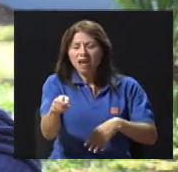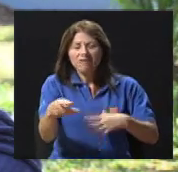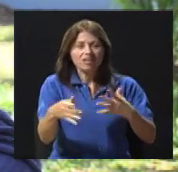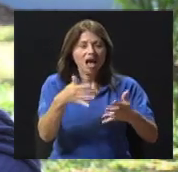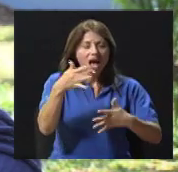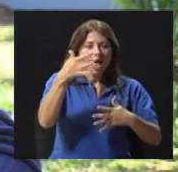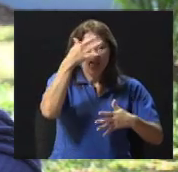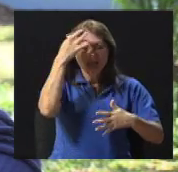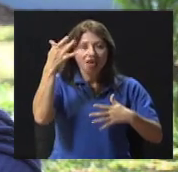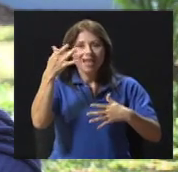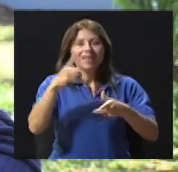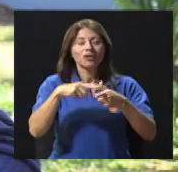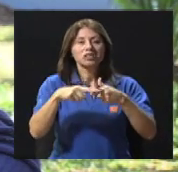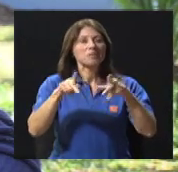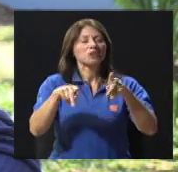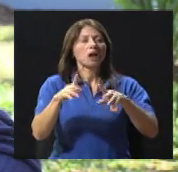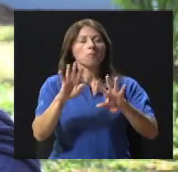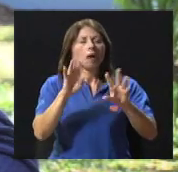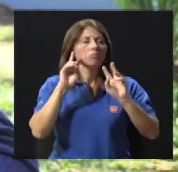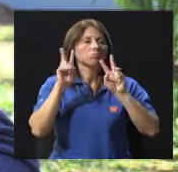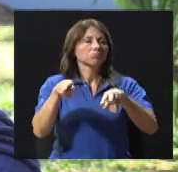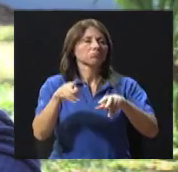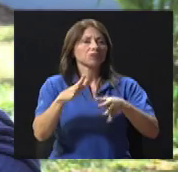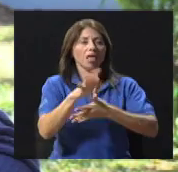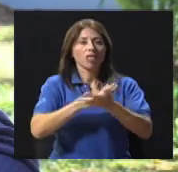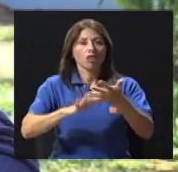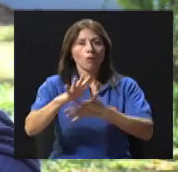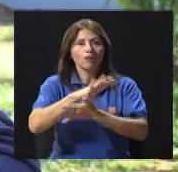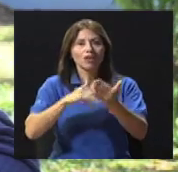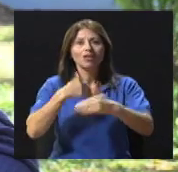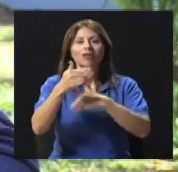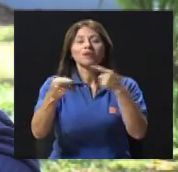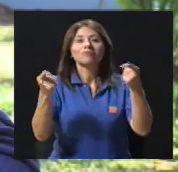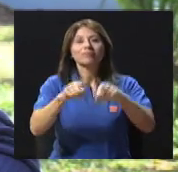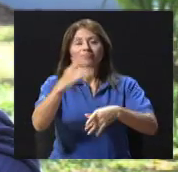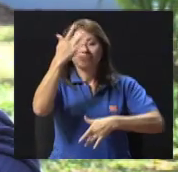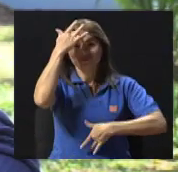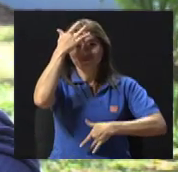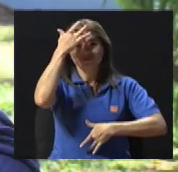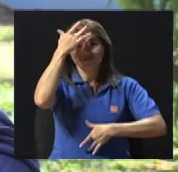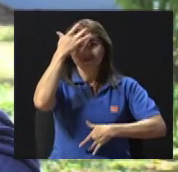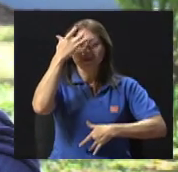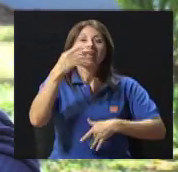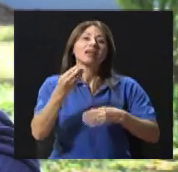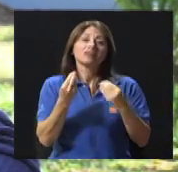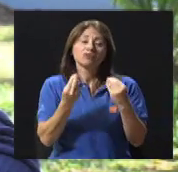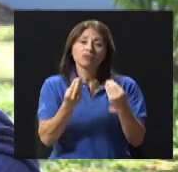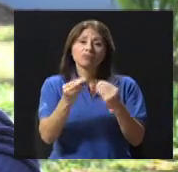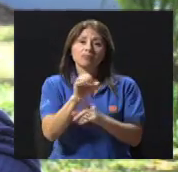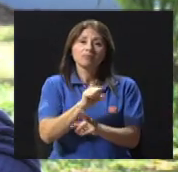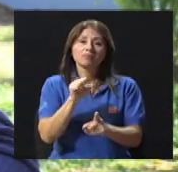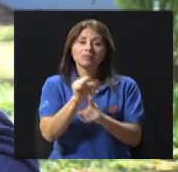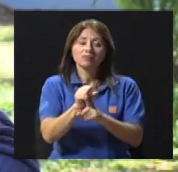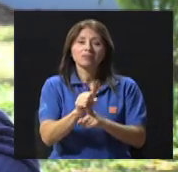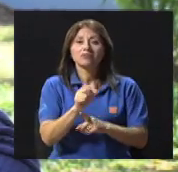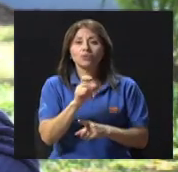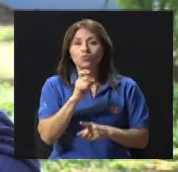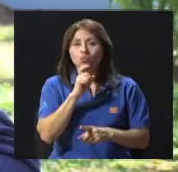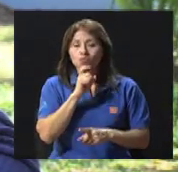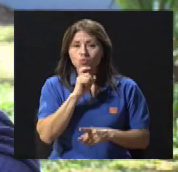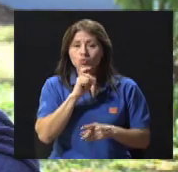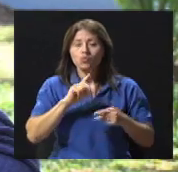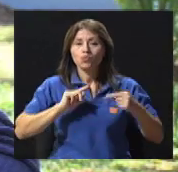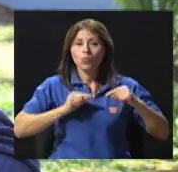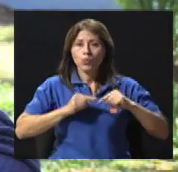decir? Se fue confundiendo, se fue dejando y sí tiene que estar la negación presente porque es muy doloroso, entonces tiene que haber